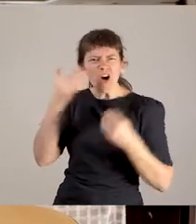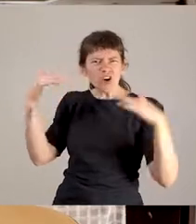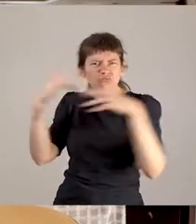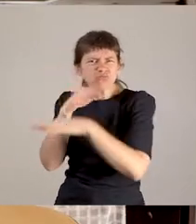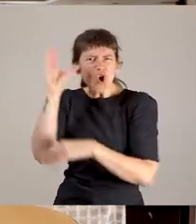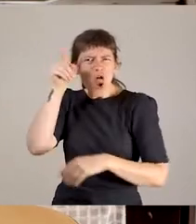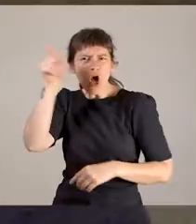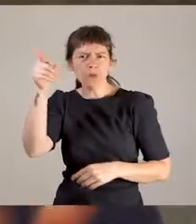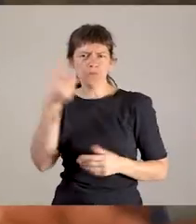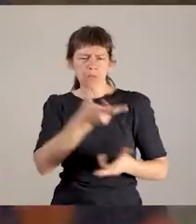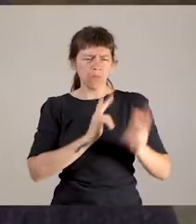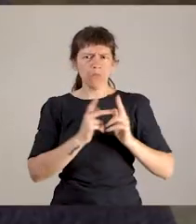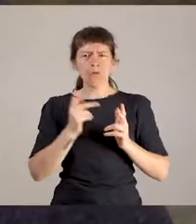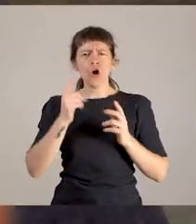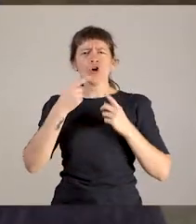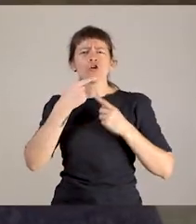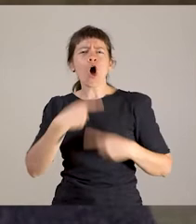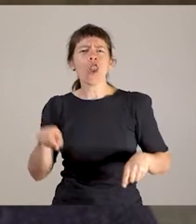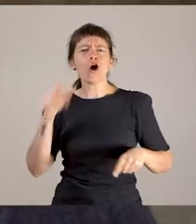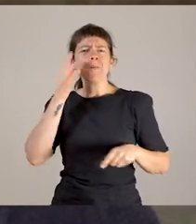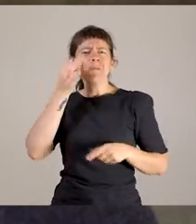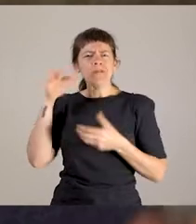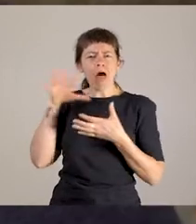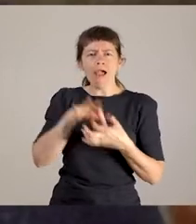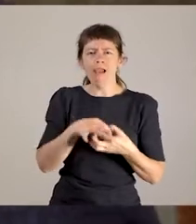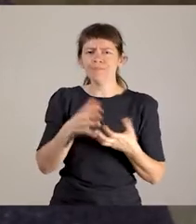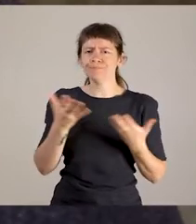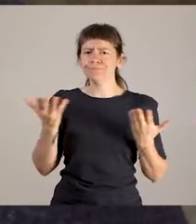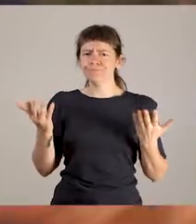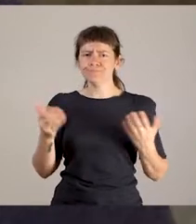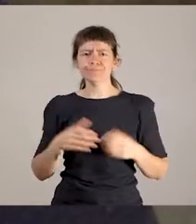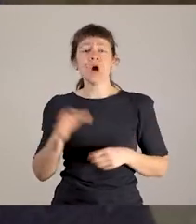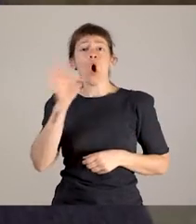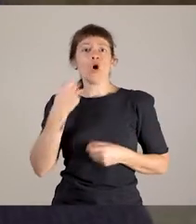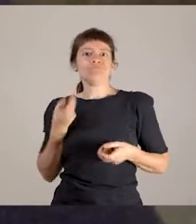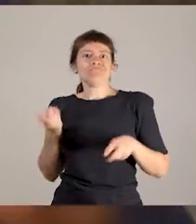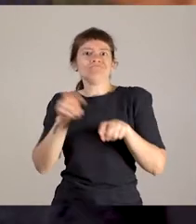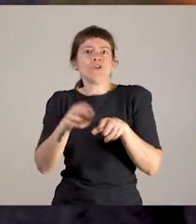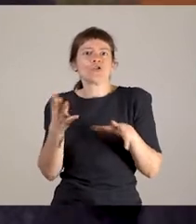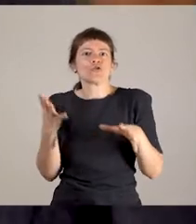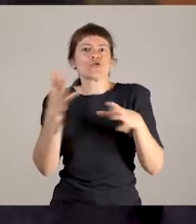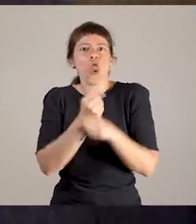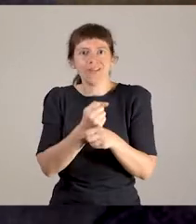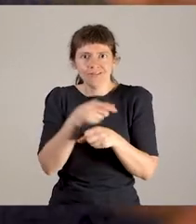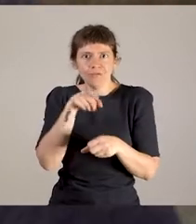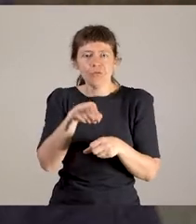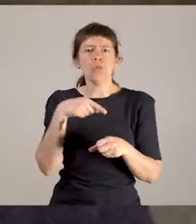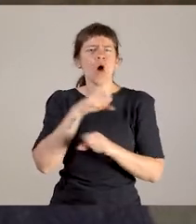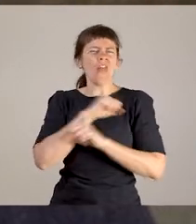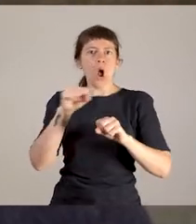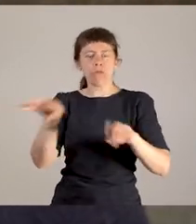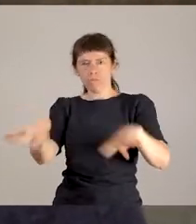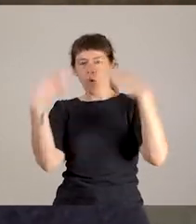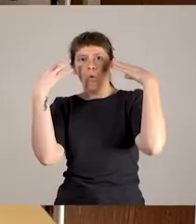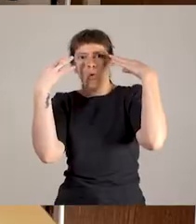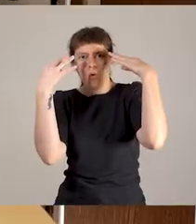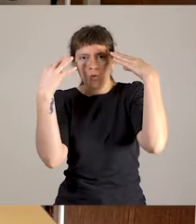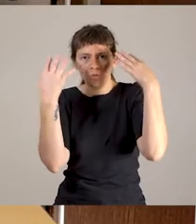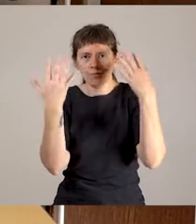a mi color de piel. O me subí a un colectivo y todo el mundo me miraba como que reflectores por todos lados.